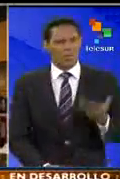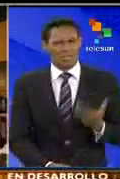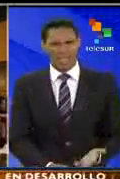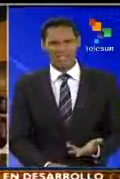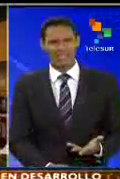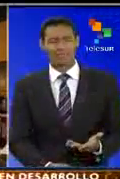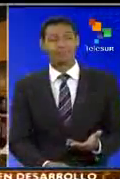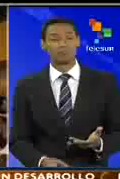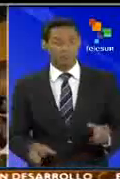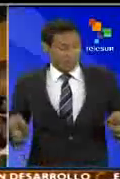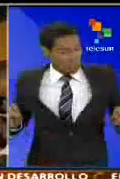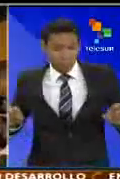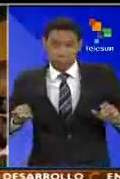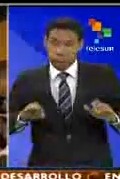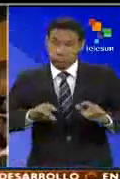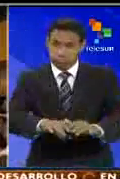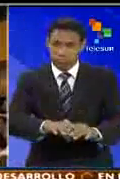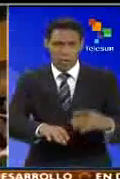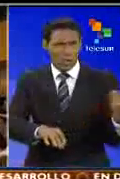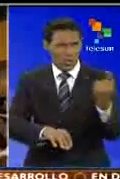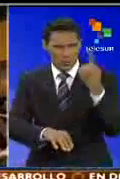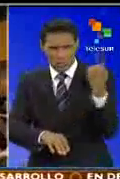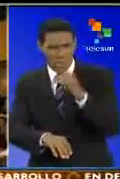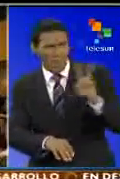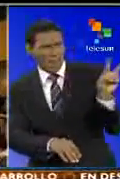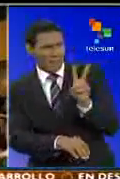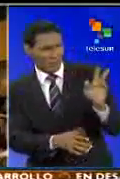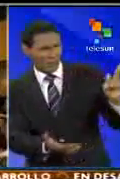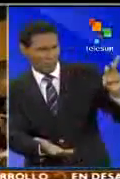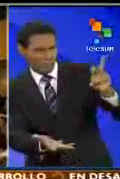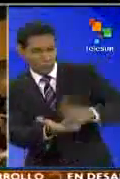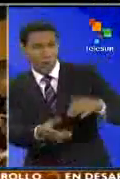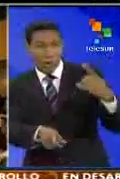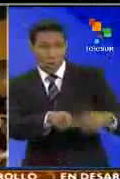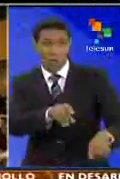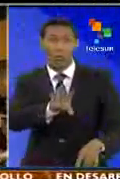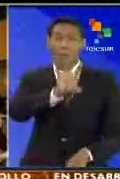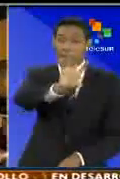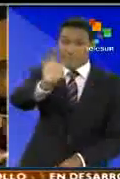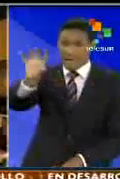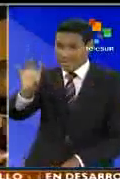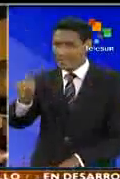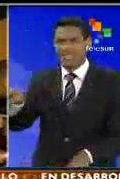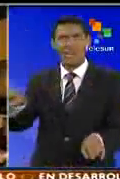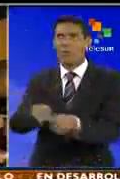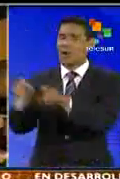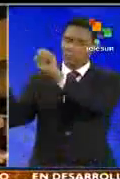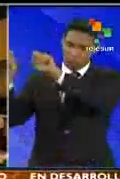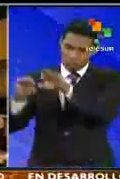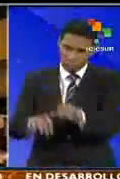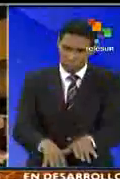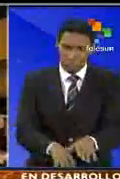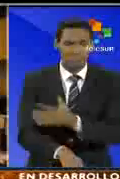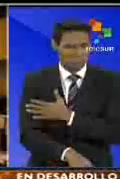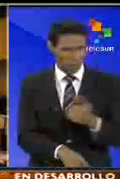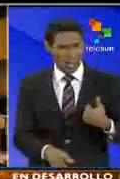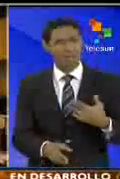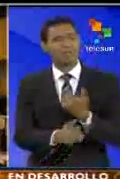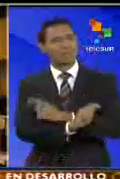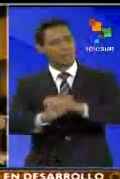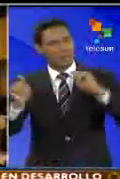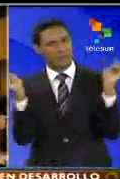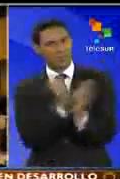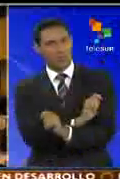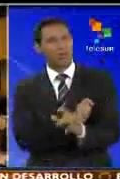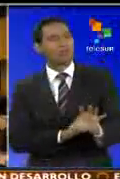asistencia, no solamente de Venezuela, sino de otros países que viene empujando por transformaciones estructurales en